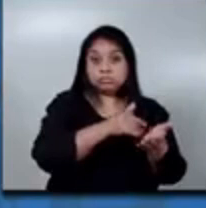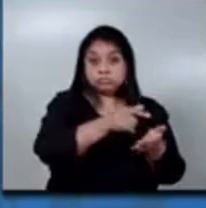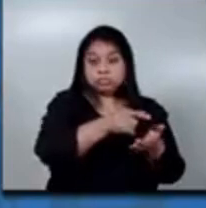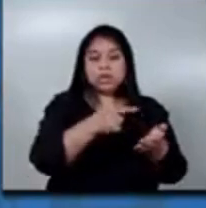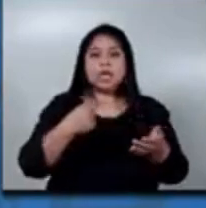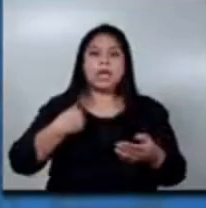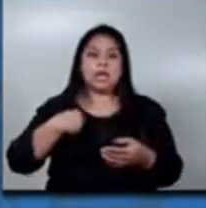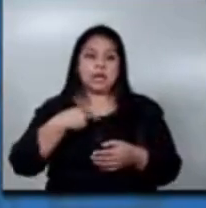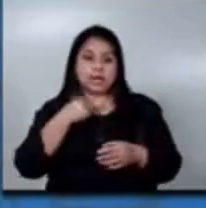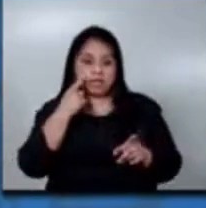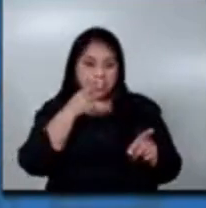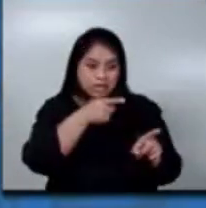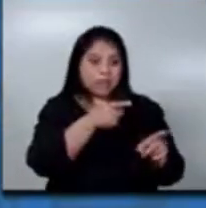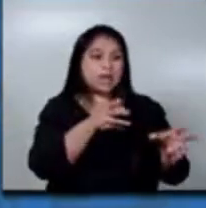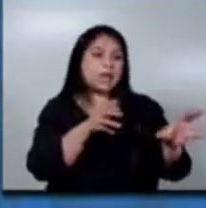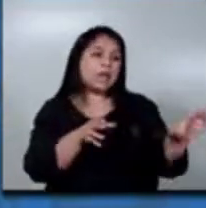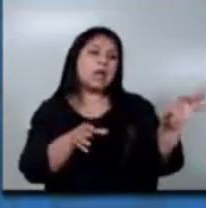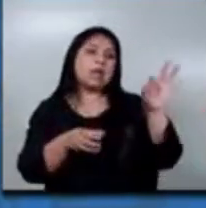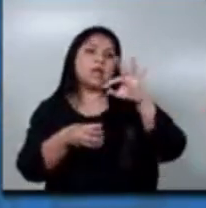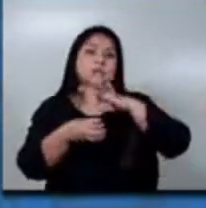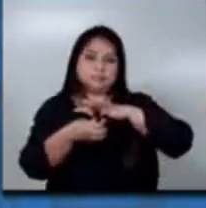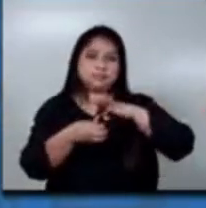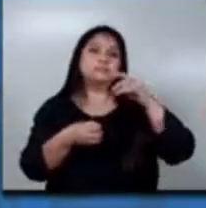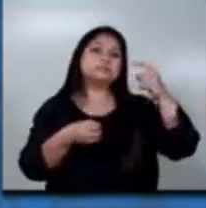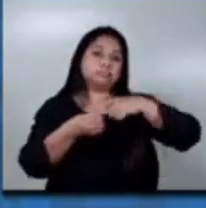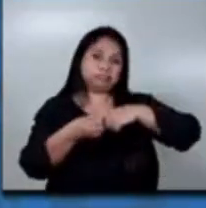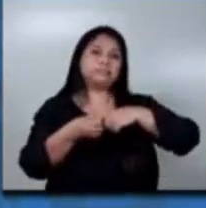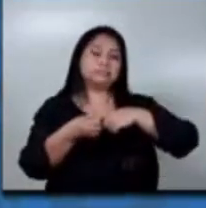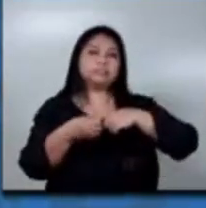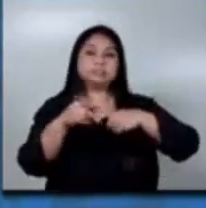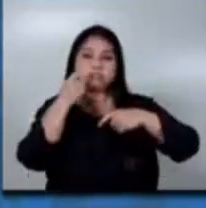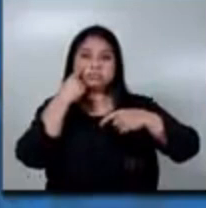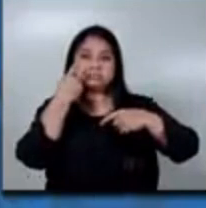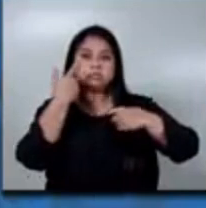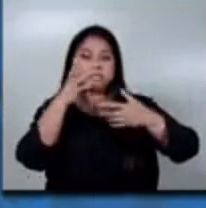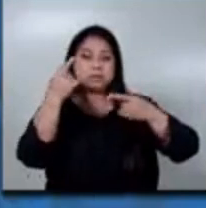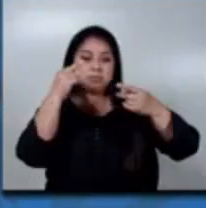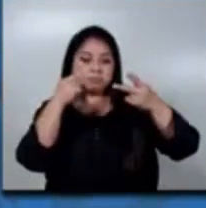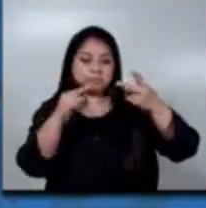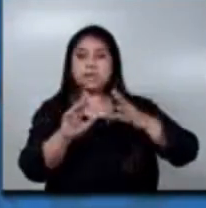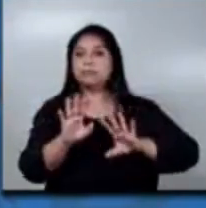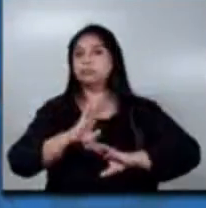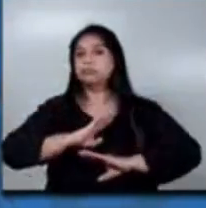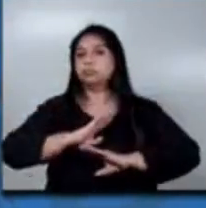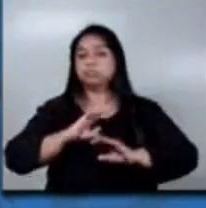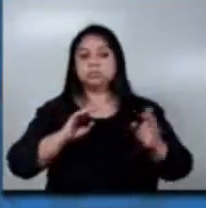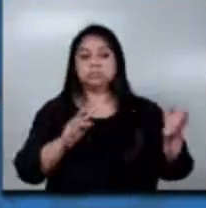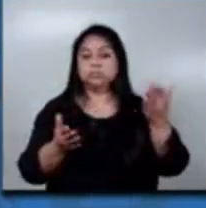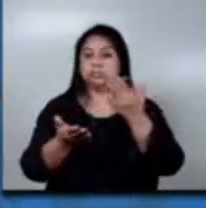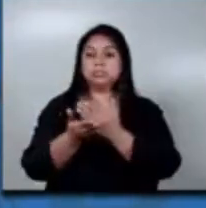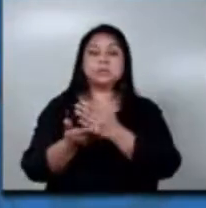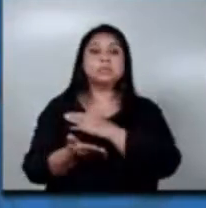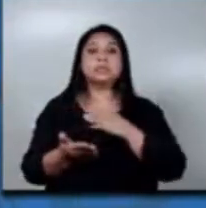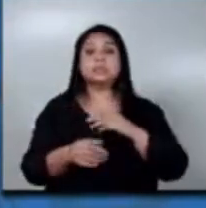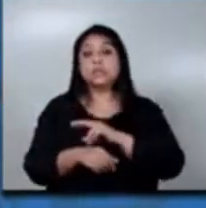podamos registrarlos, ¿verdad? Ahí indicamos cuáles eran los requisitos, deben acercarse al MAGA, deben registrar su número de